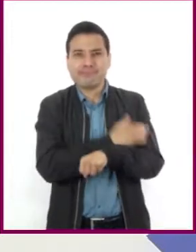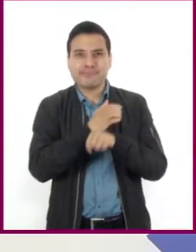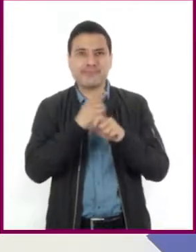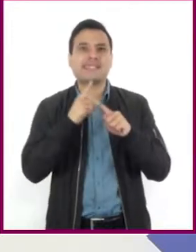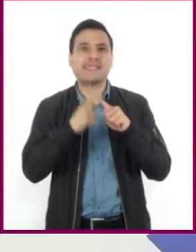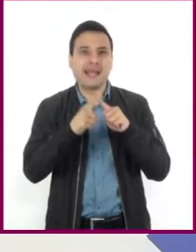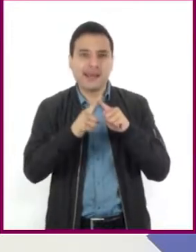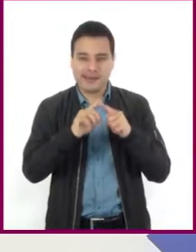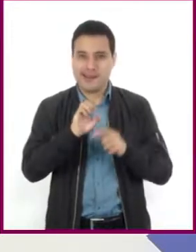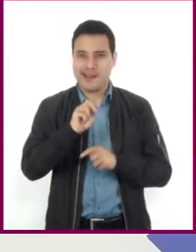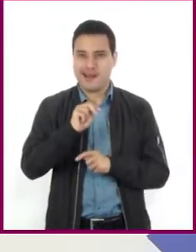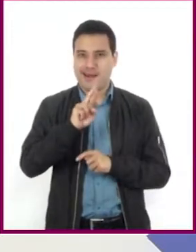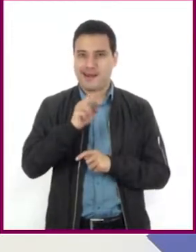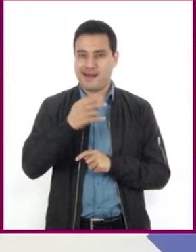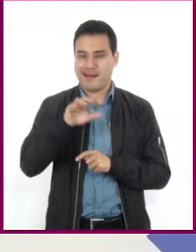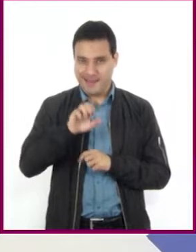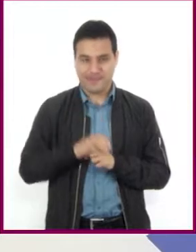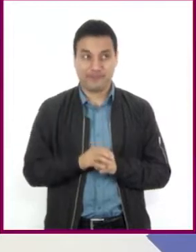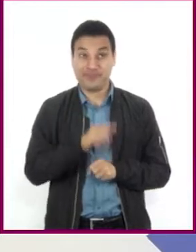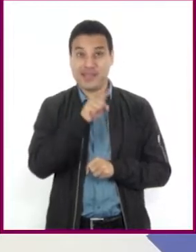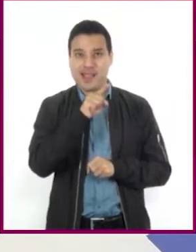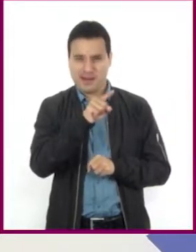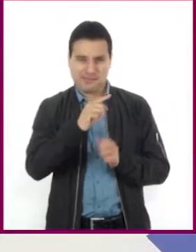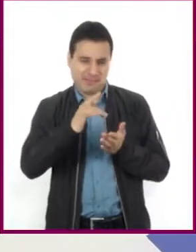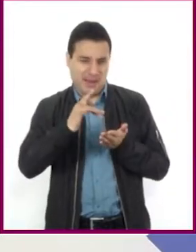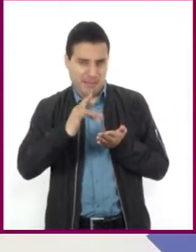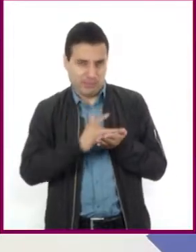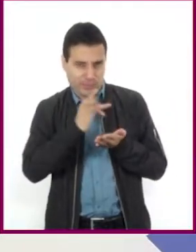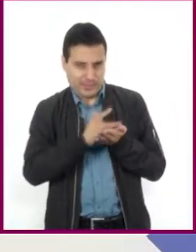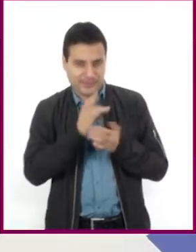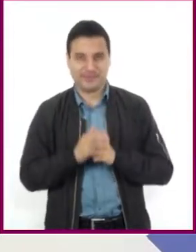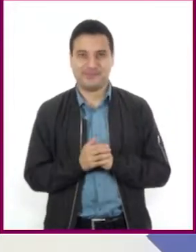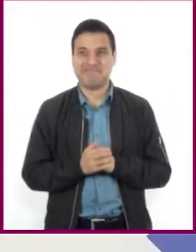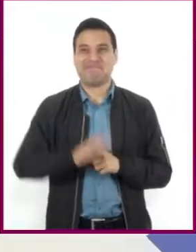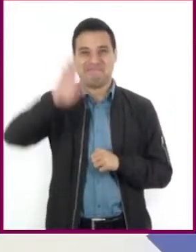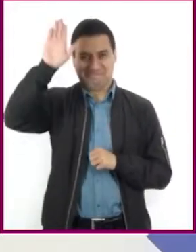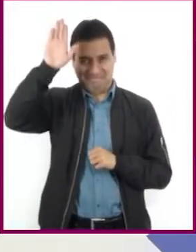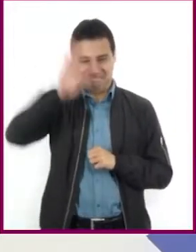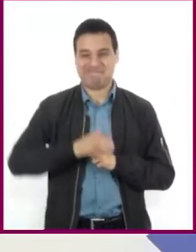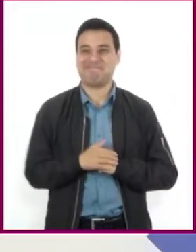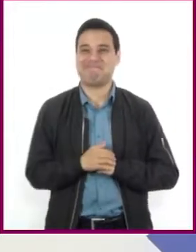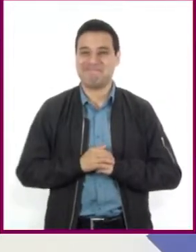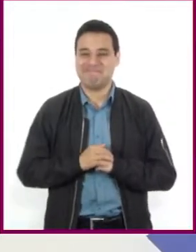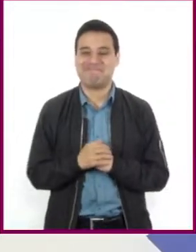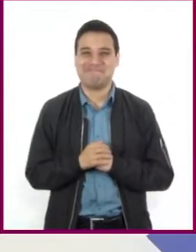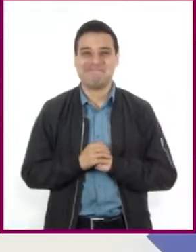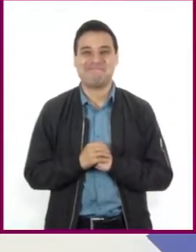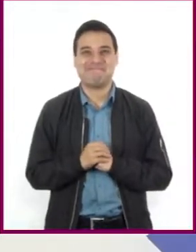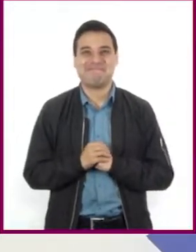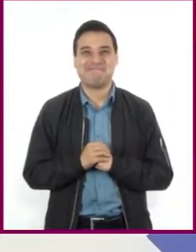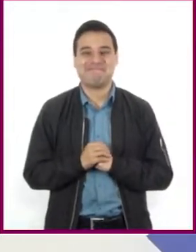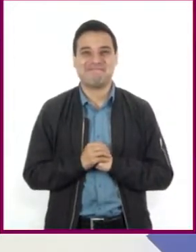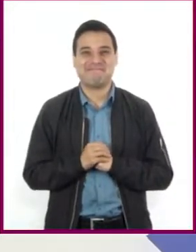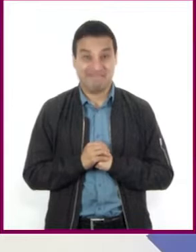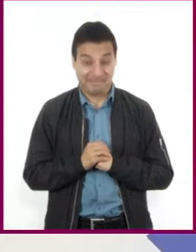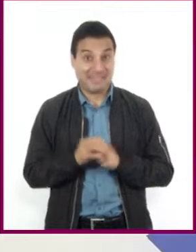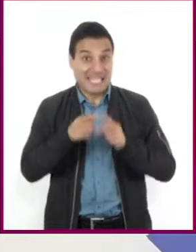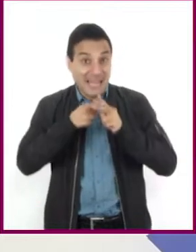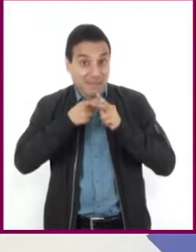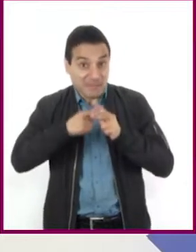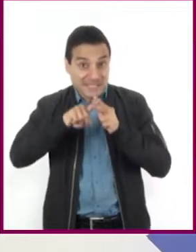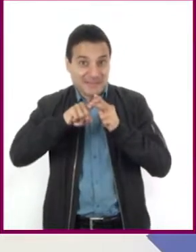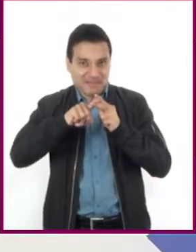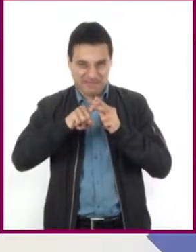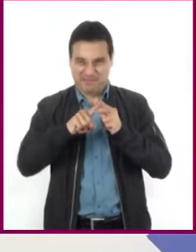Rodal, quien me apoyará en algunas secciones. Presente maestra. Antes de iniciar con